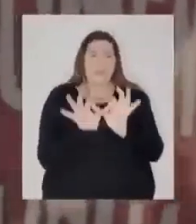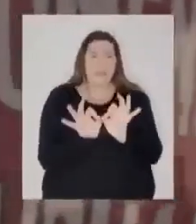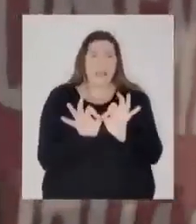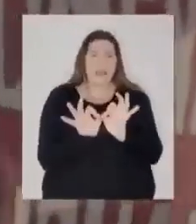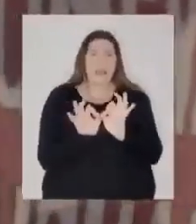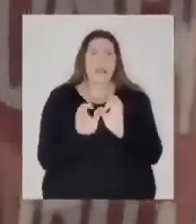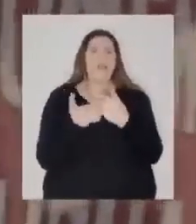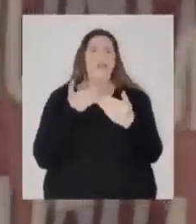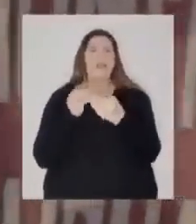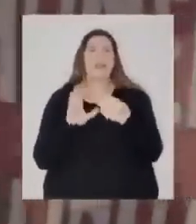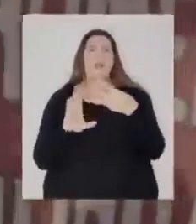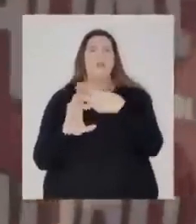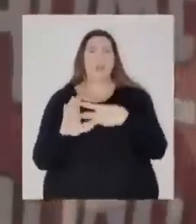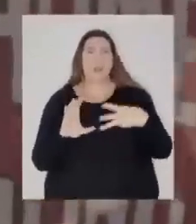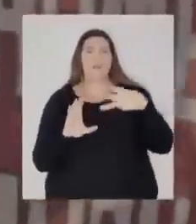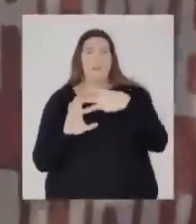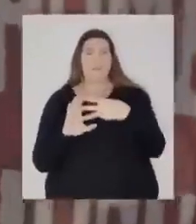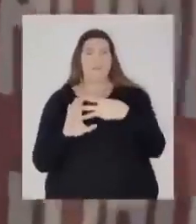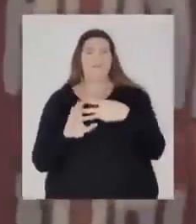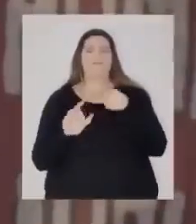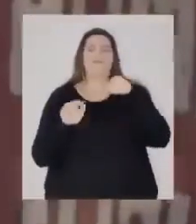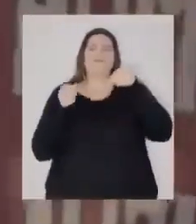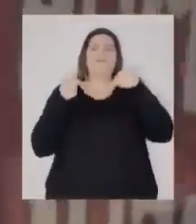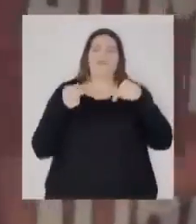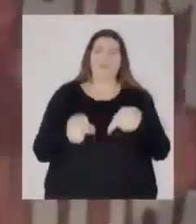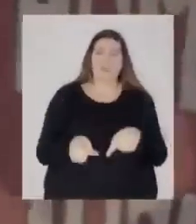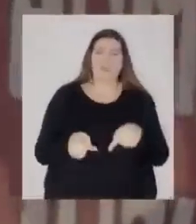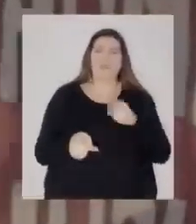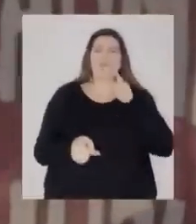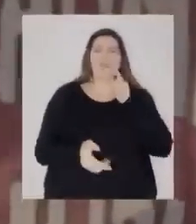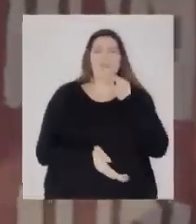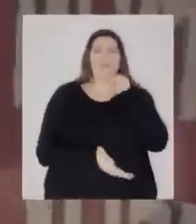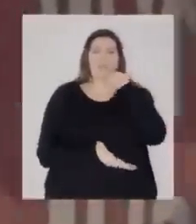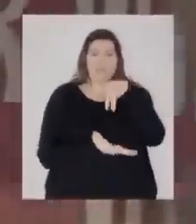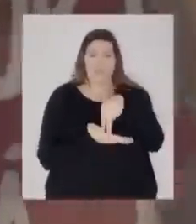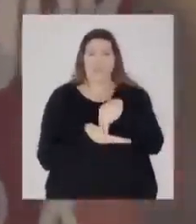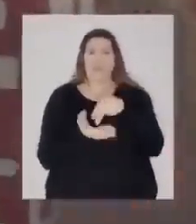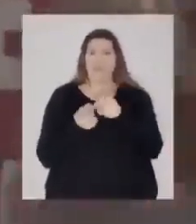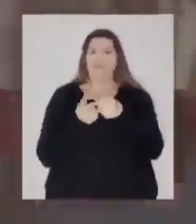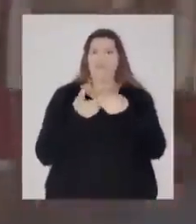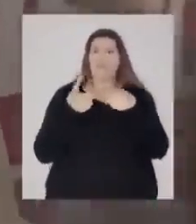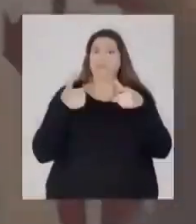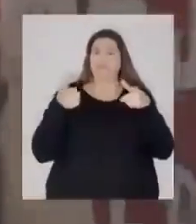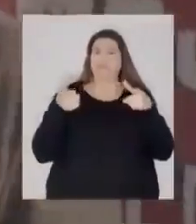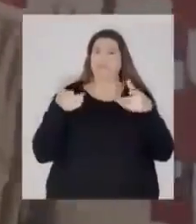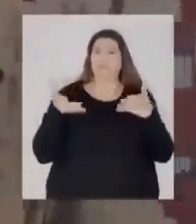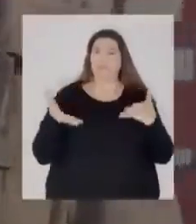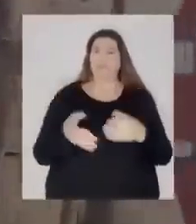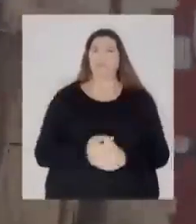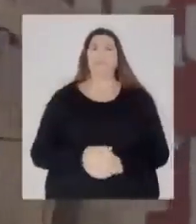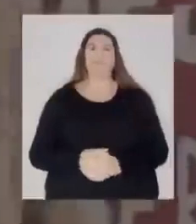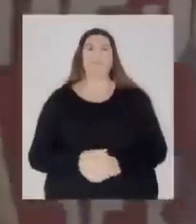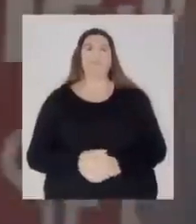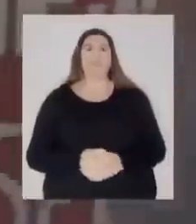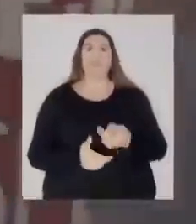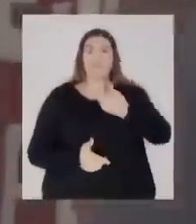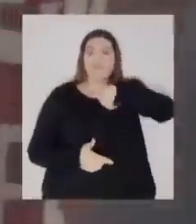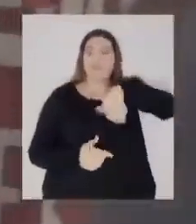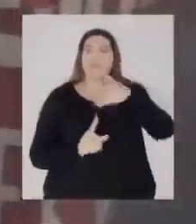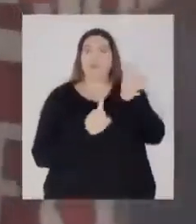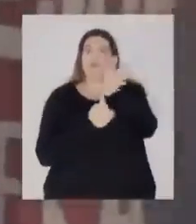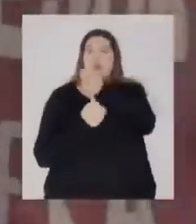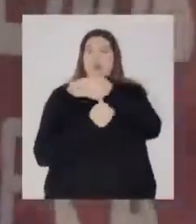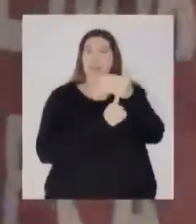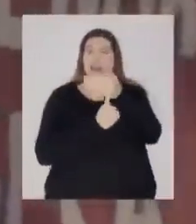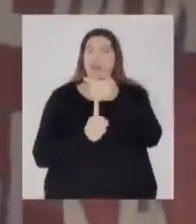en el Guamapu. Hoy día compañeros tenemos una presencia que no es menor. Es decir, nuestras banderas, nuestra